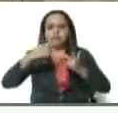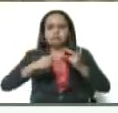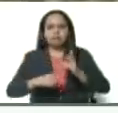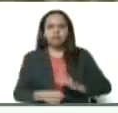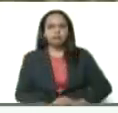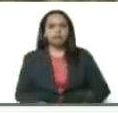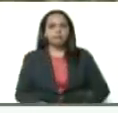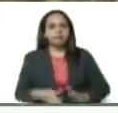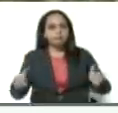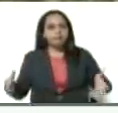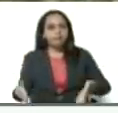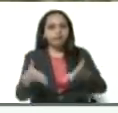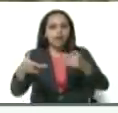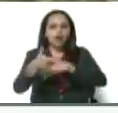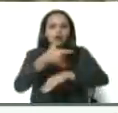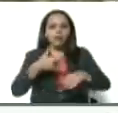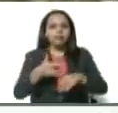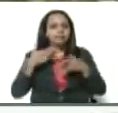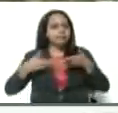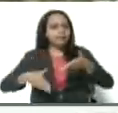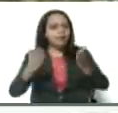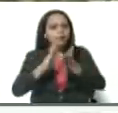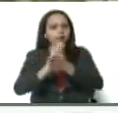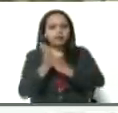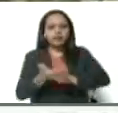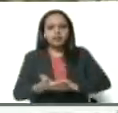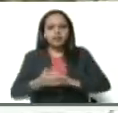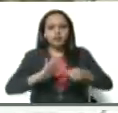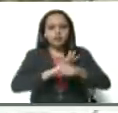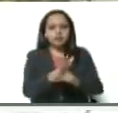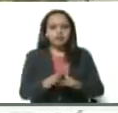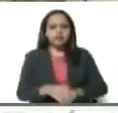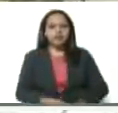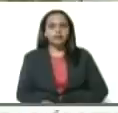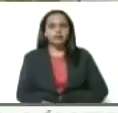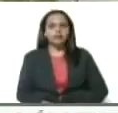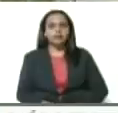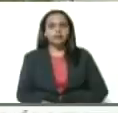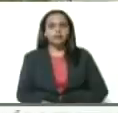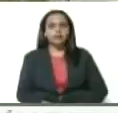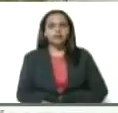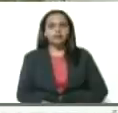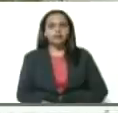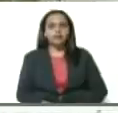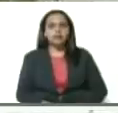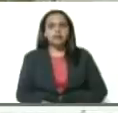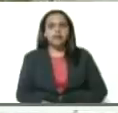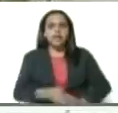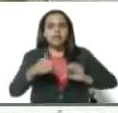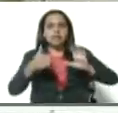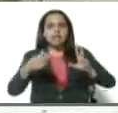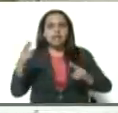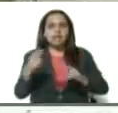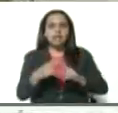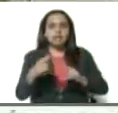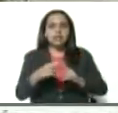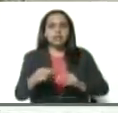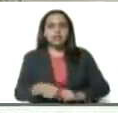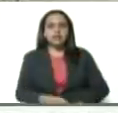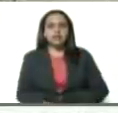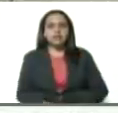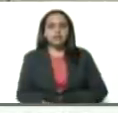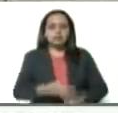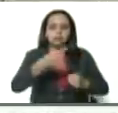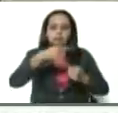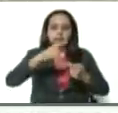la Cava. la Cava. Vamos a vencer el coronavirus. La Cava. Seis casos de Táchira. Dos de Ureña. Dos de San